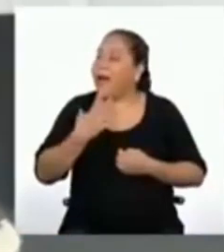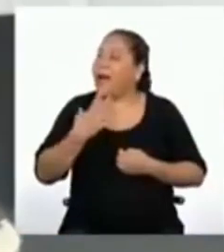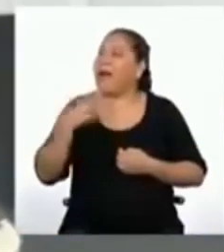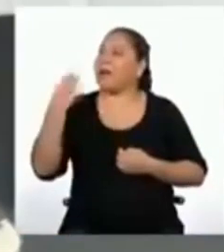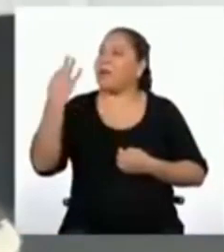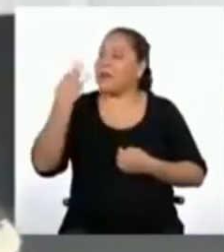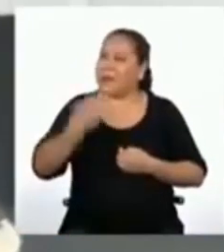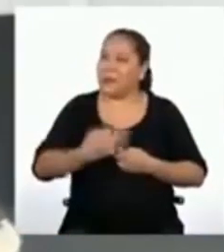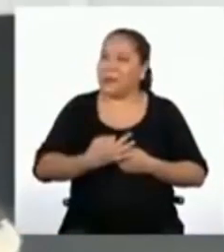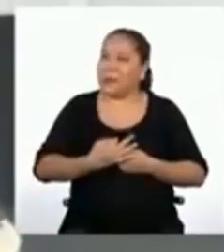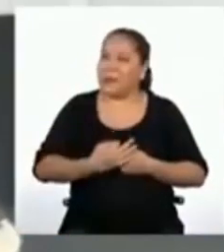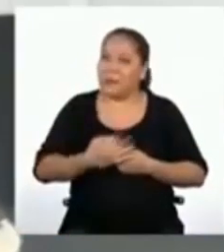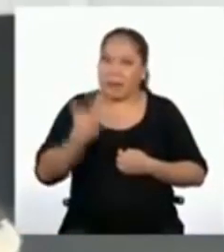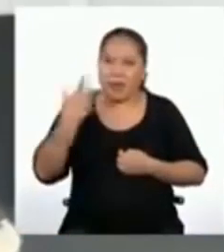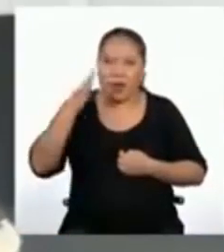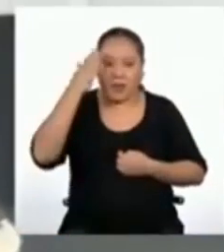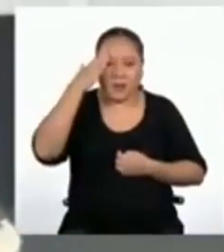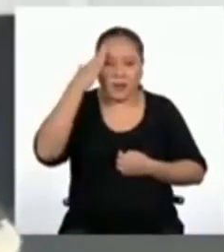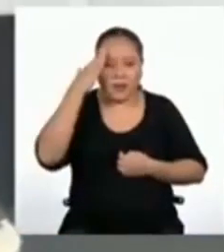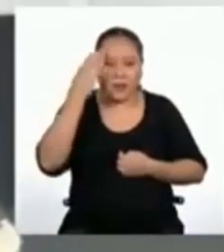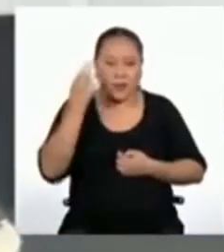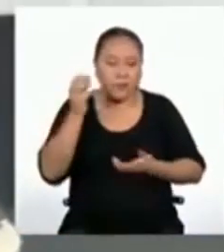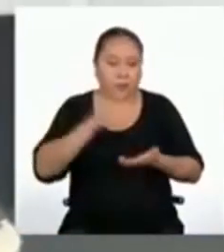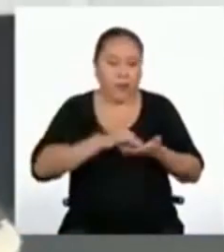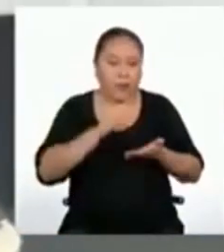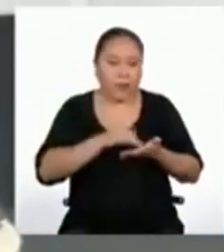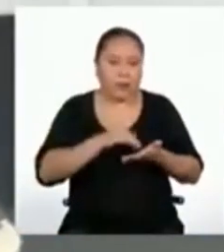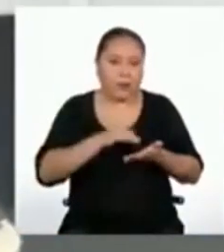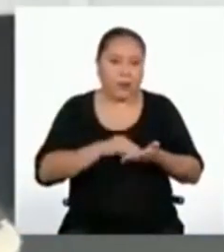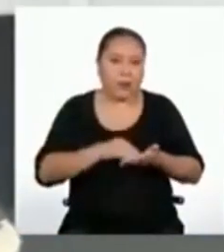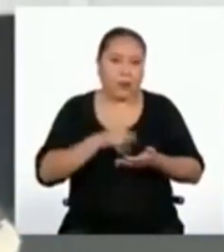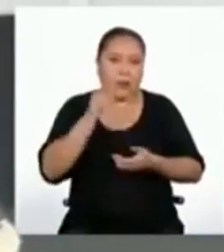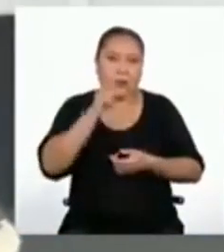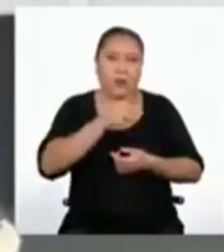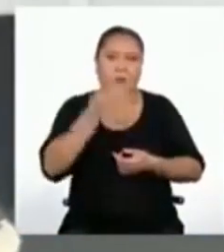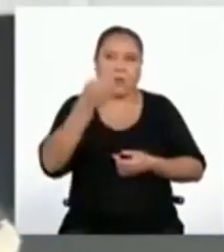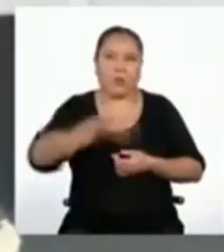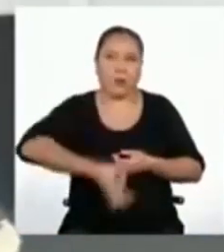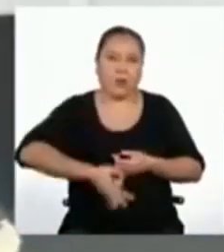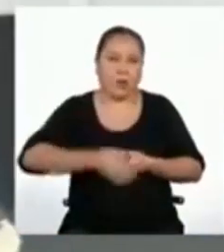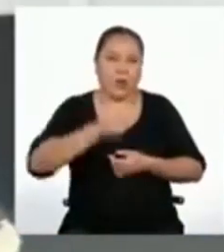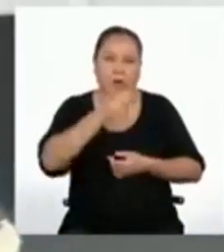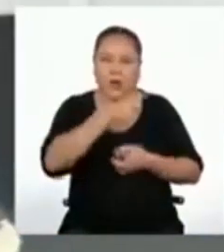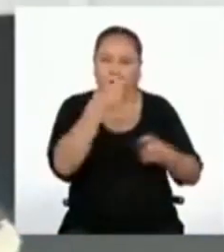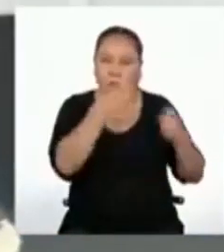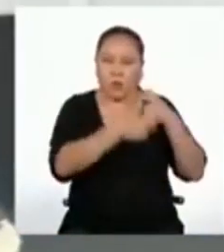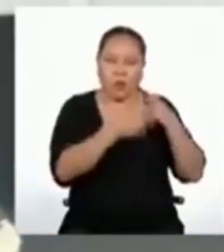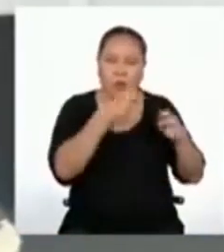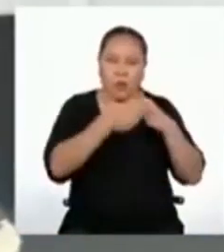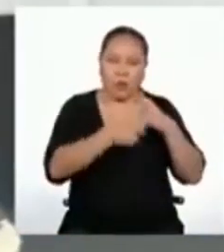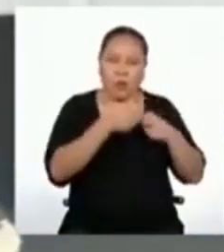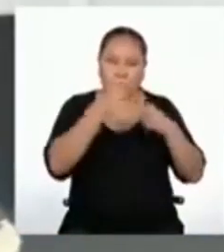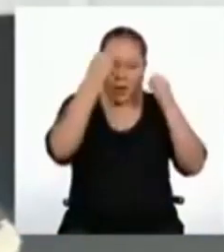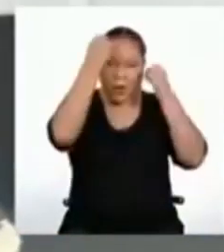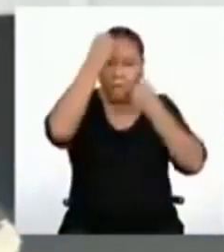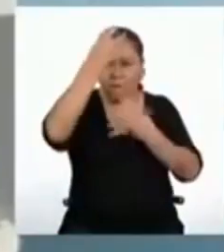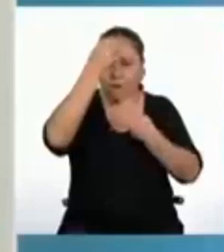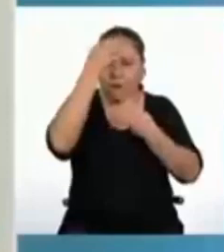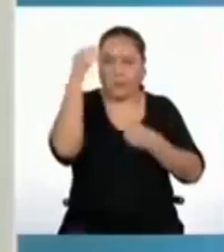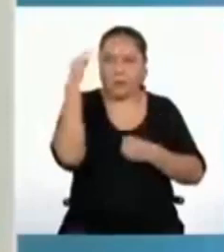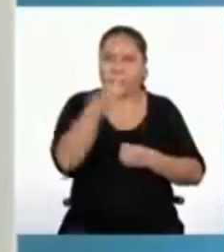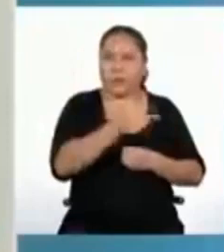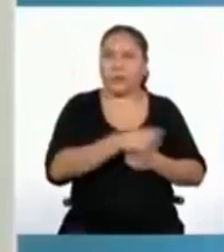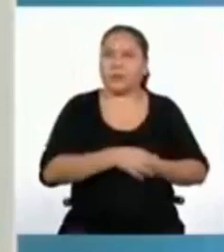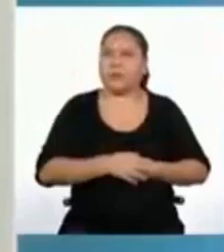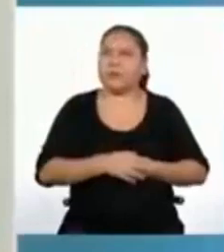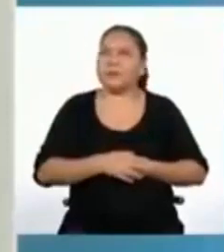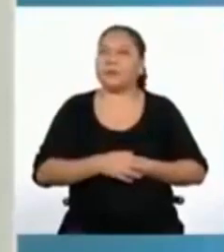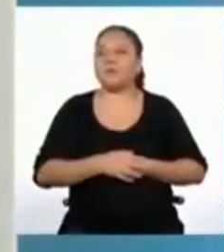¿verdad? Para tener más argumentos y poder decir que de verdad hay un problema de información.